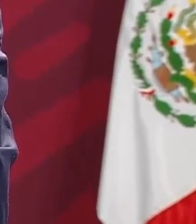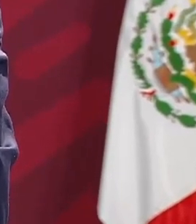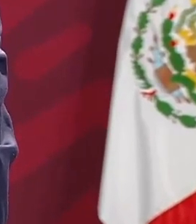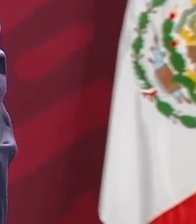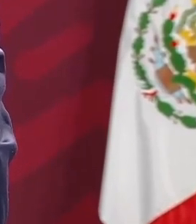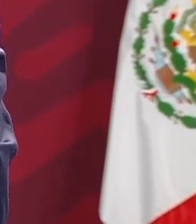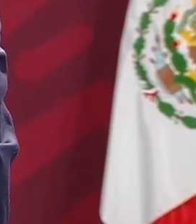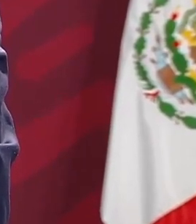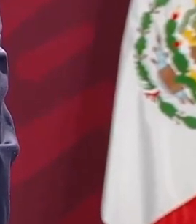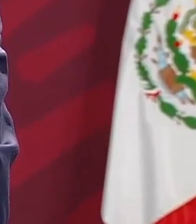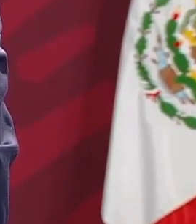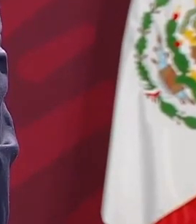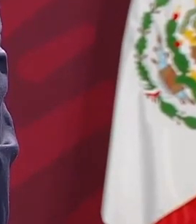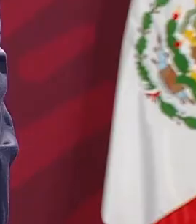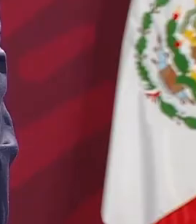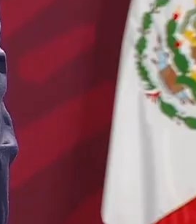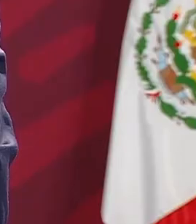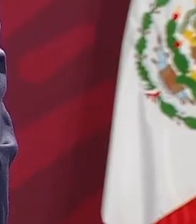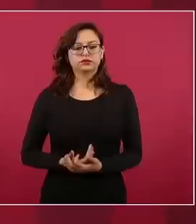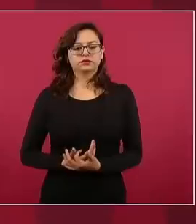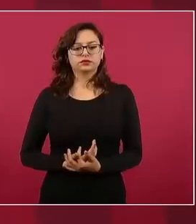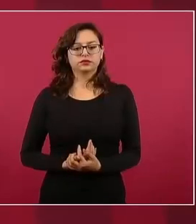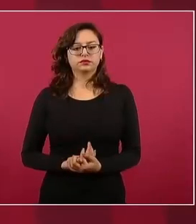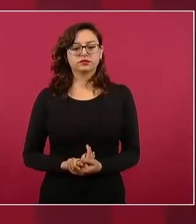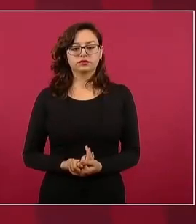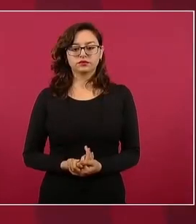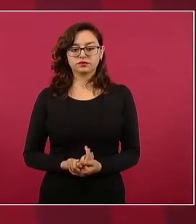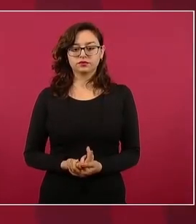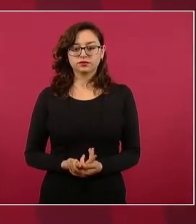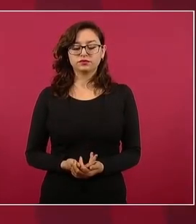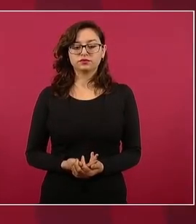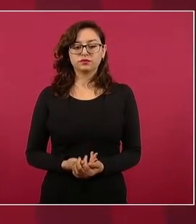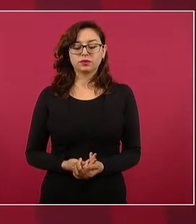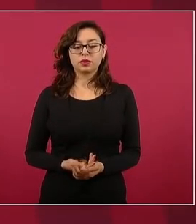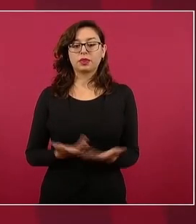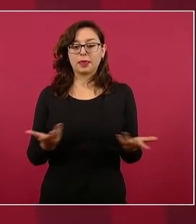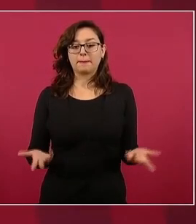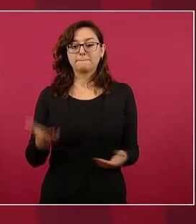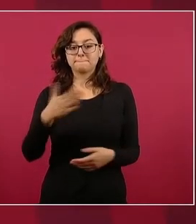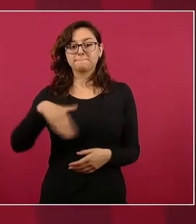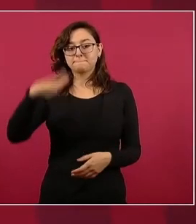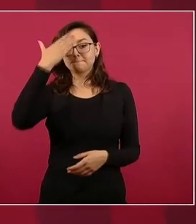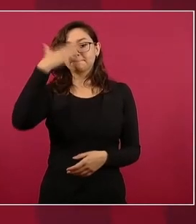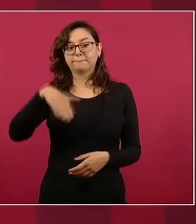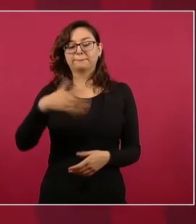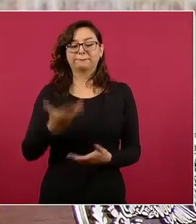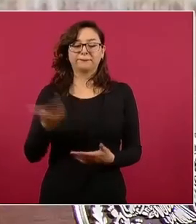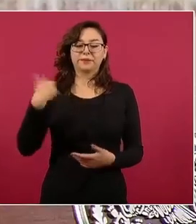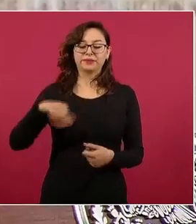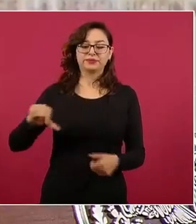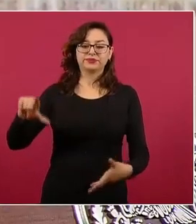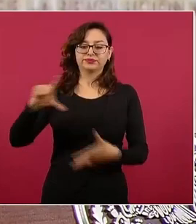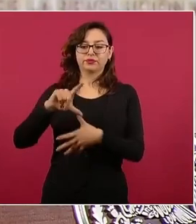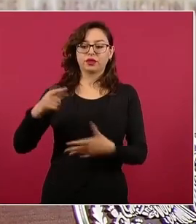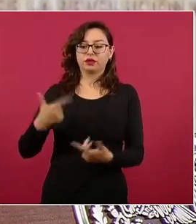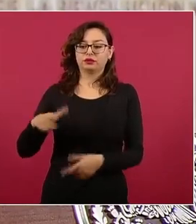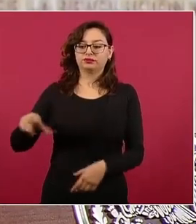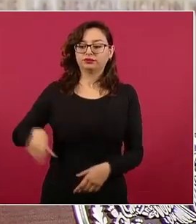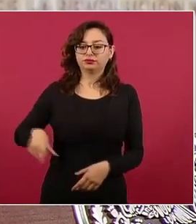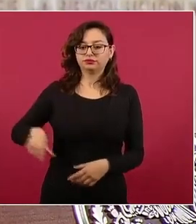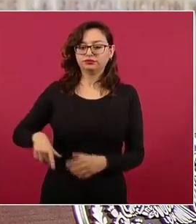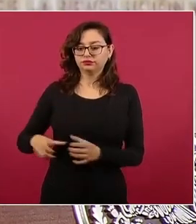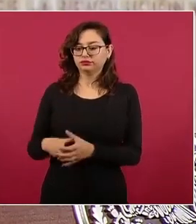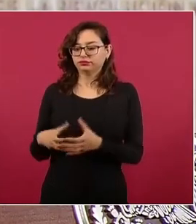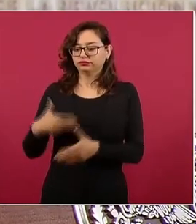esplendor de gobiernos progresistas en América Latina. Por